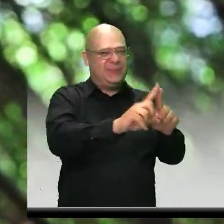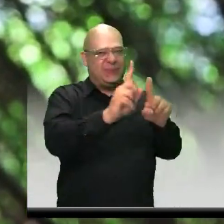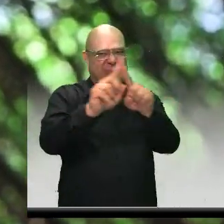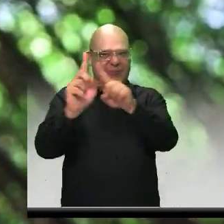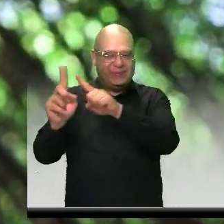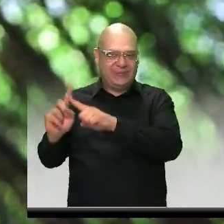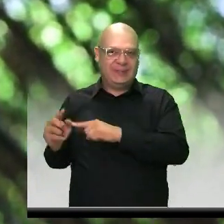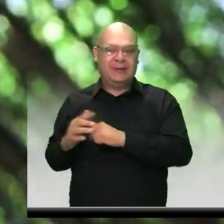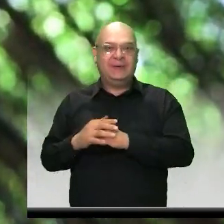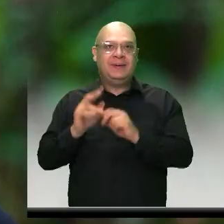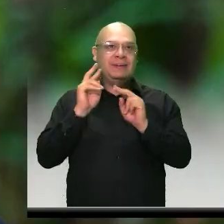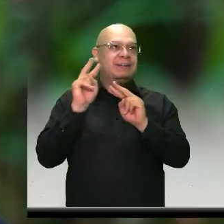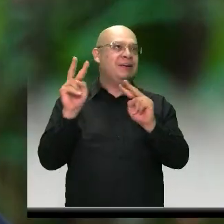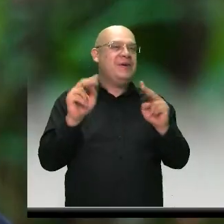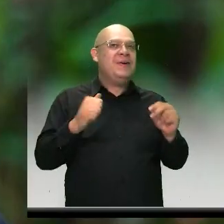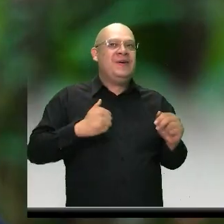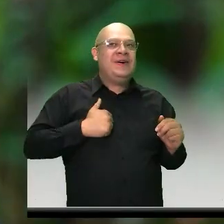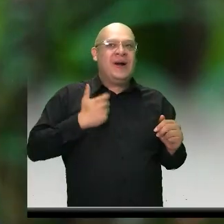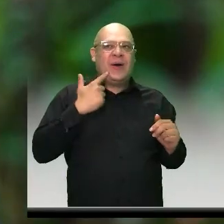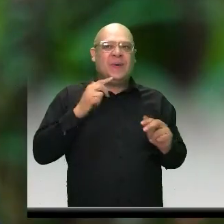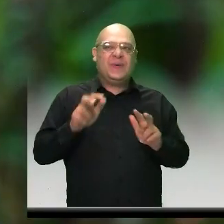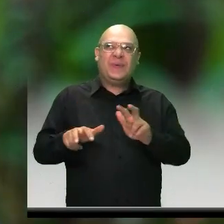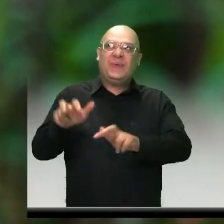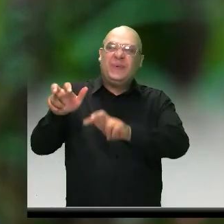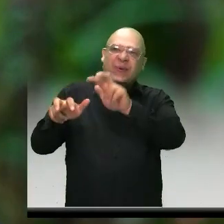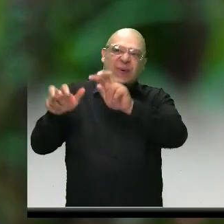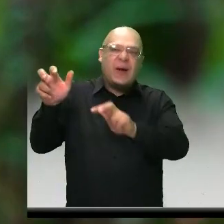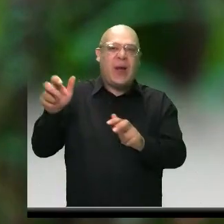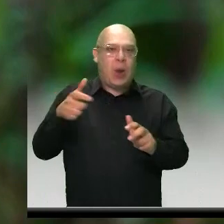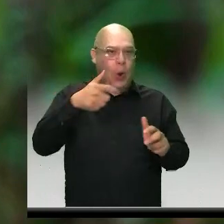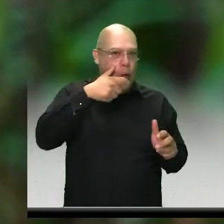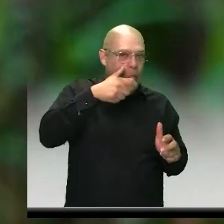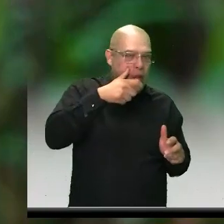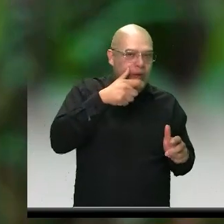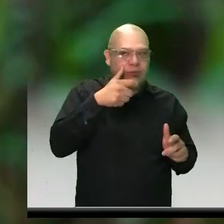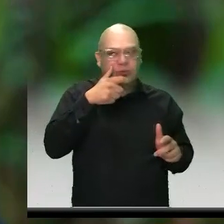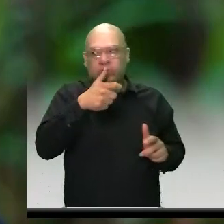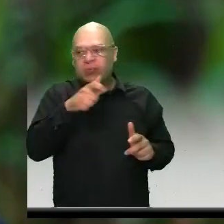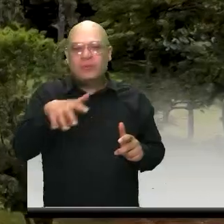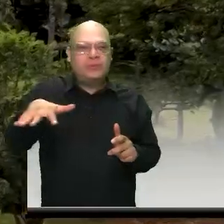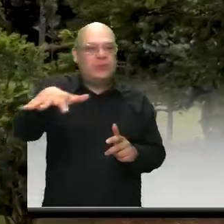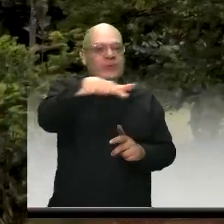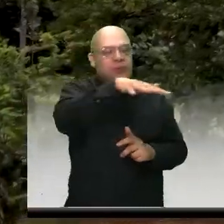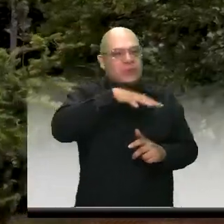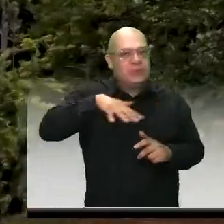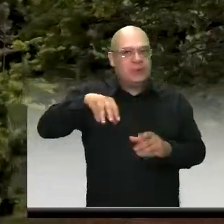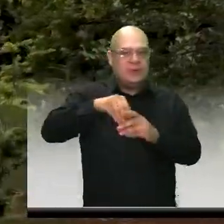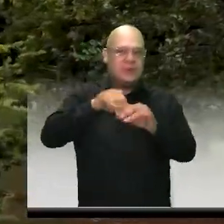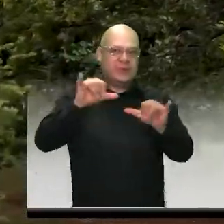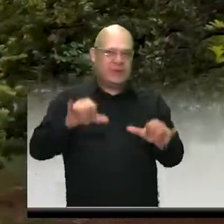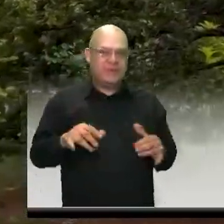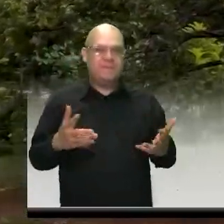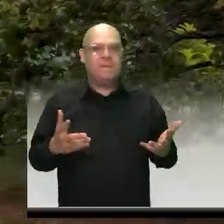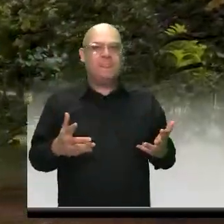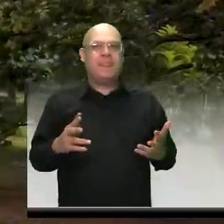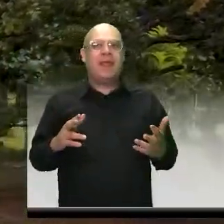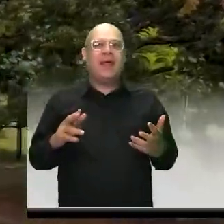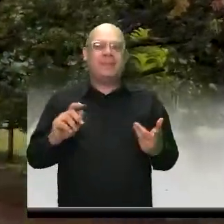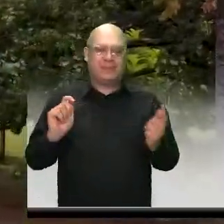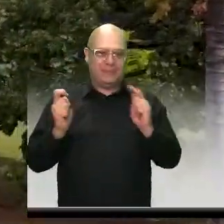disfruto hacer senderismo, venir a hacer control y vigilancia a zona de conservación, a zona de restauración,